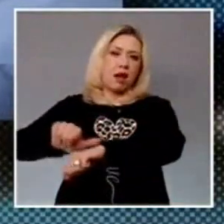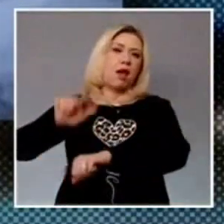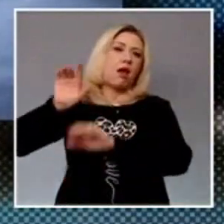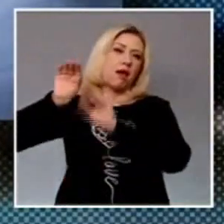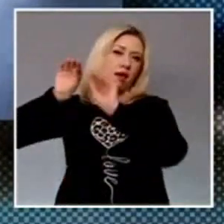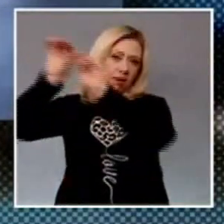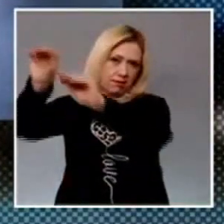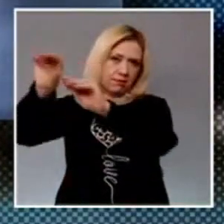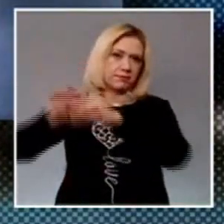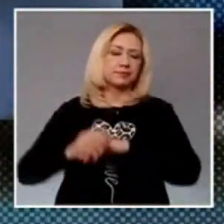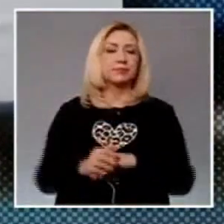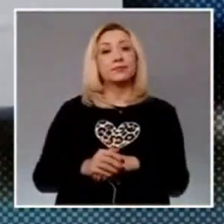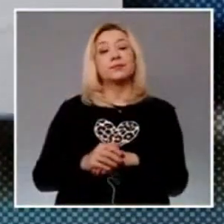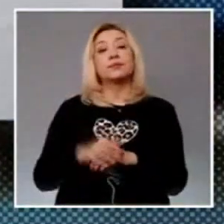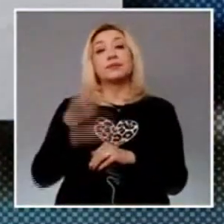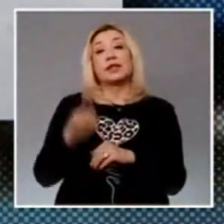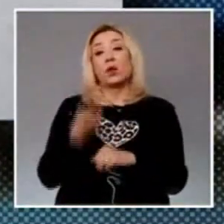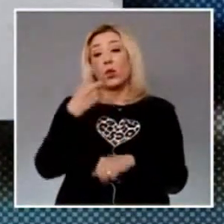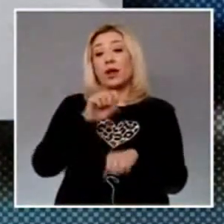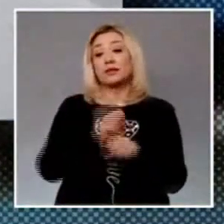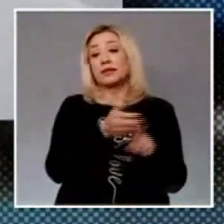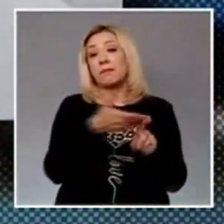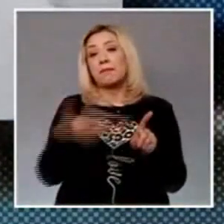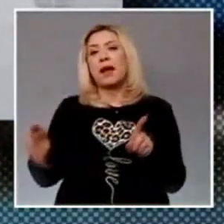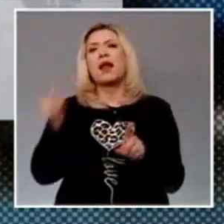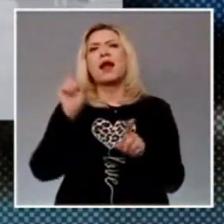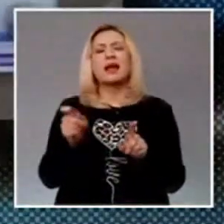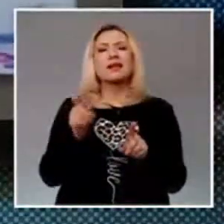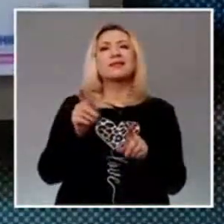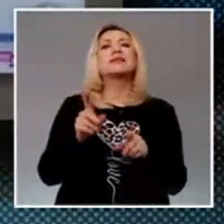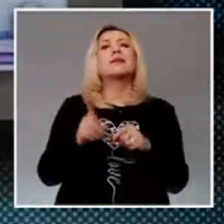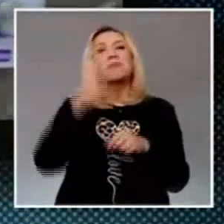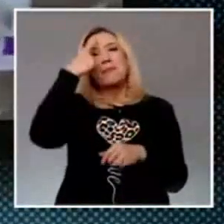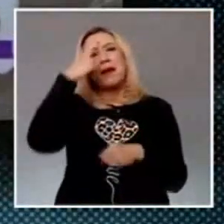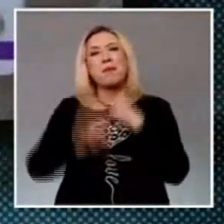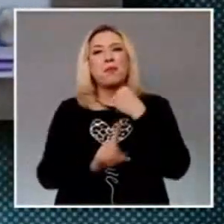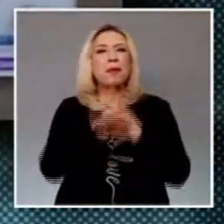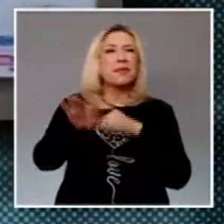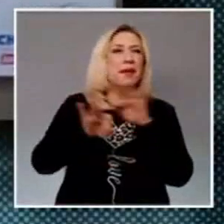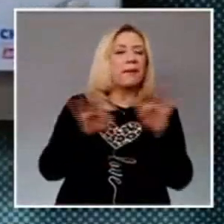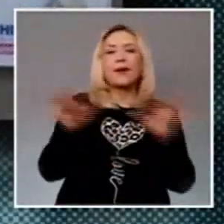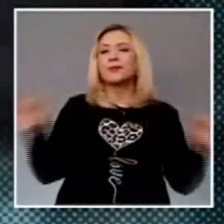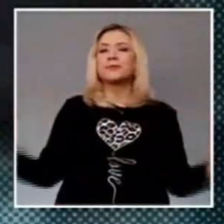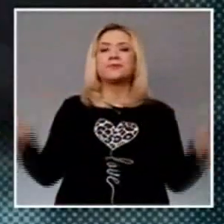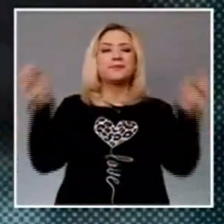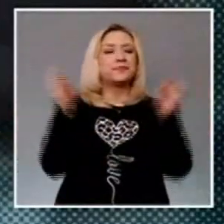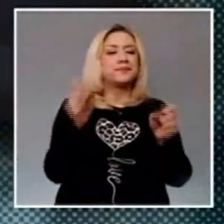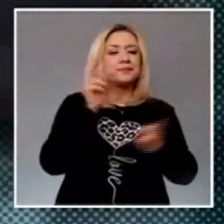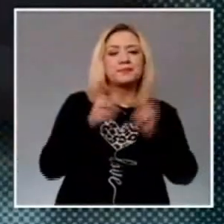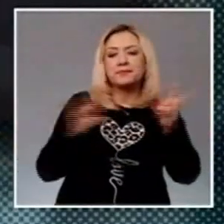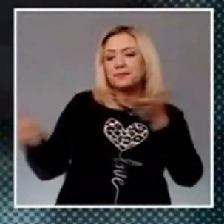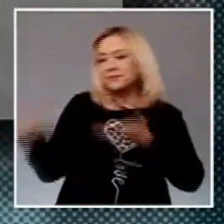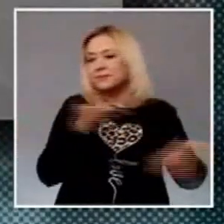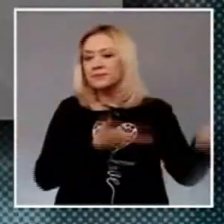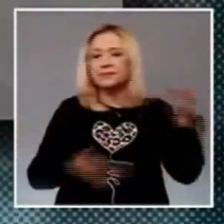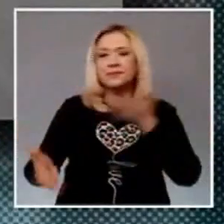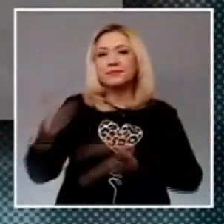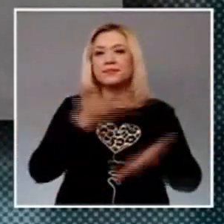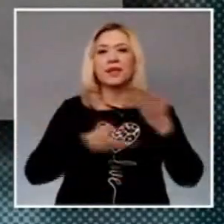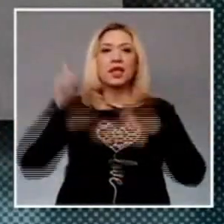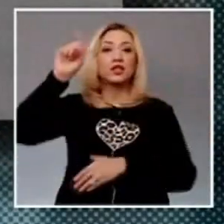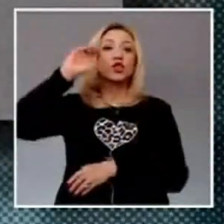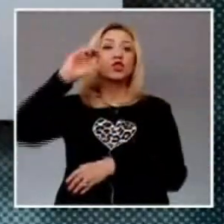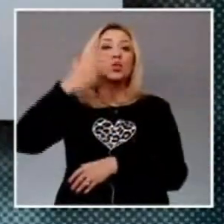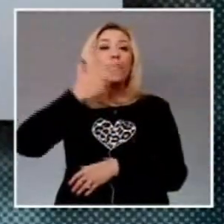cabo el Conciliatón Laboral 2023 del Poder Judicial de Chihuahua, para aquellos usuarios que deseen someter sus